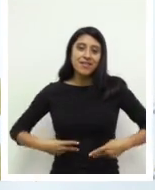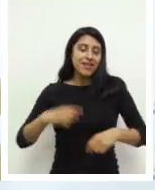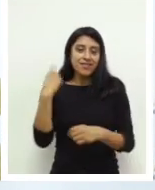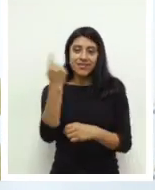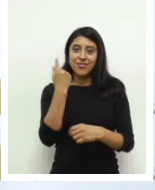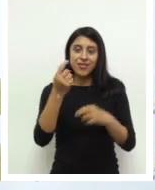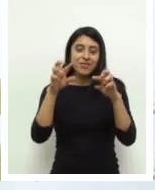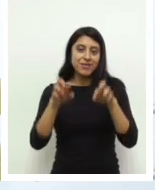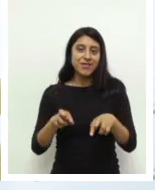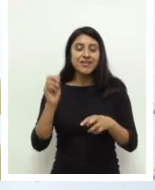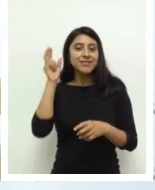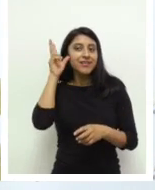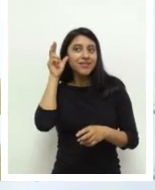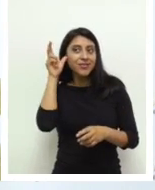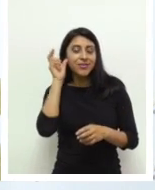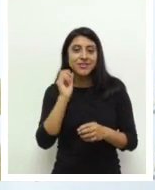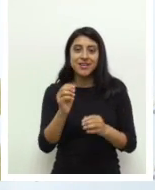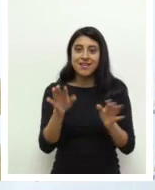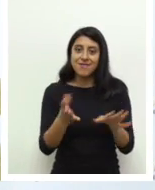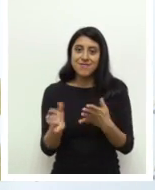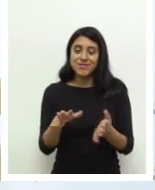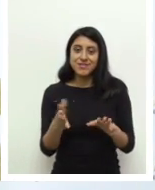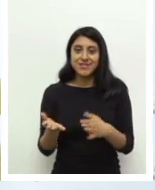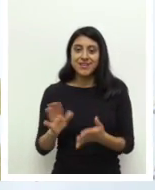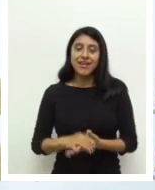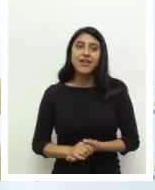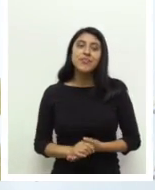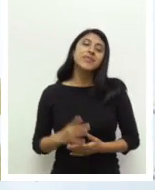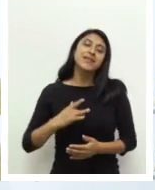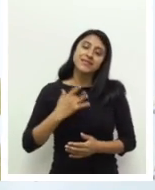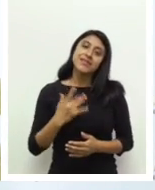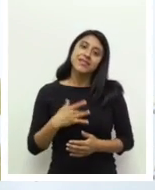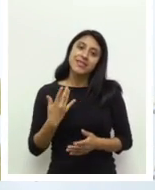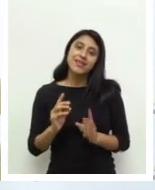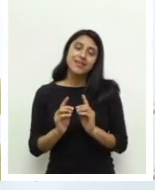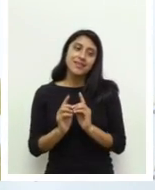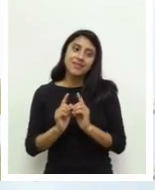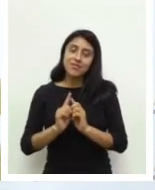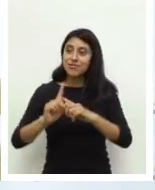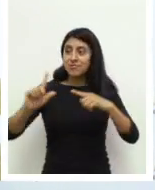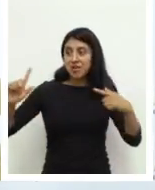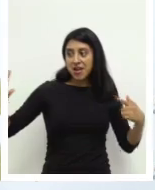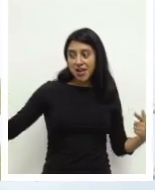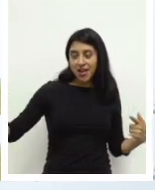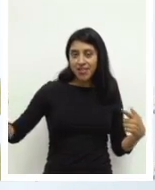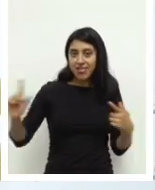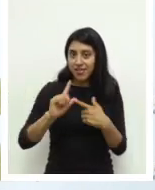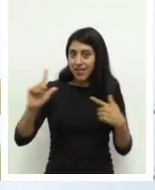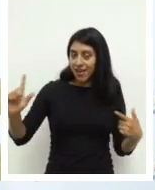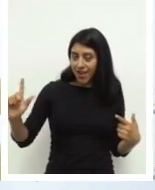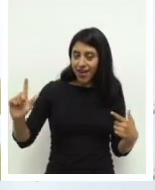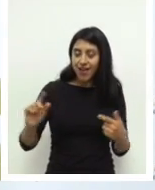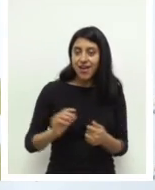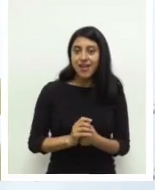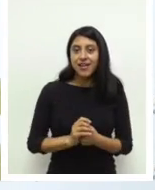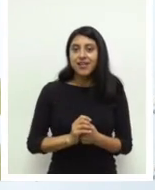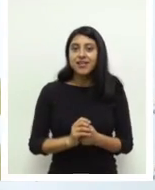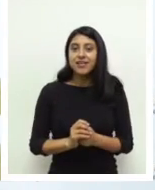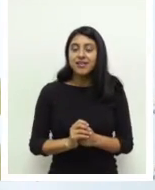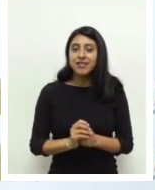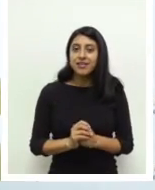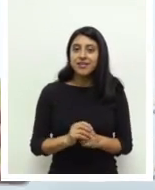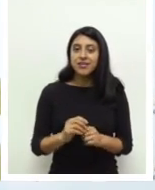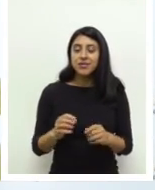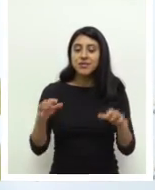la partida de ciertos miembros del grupo, del grupo original, como